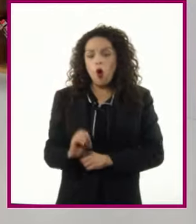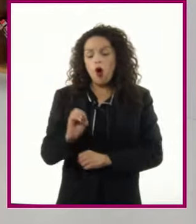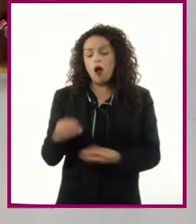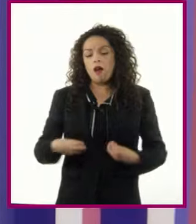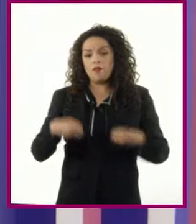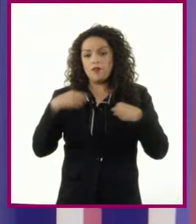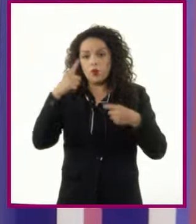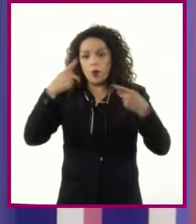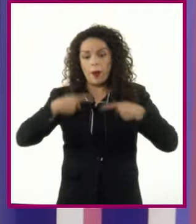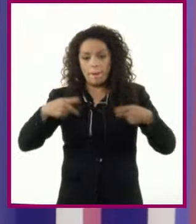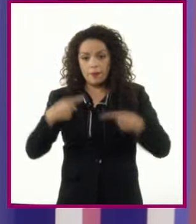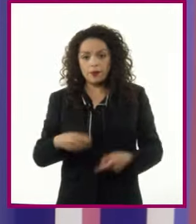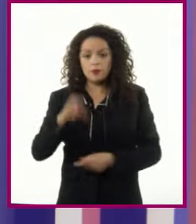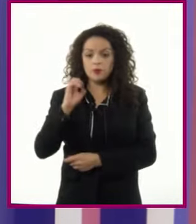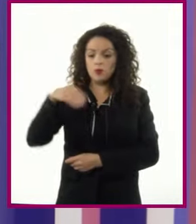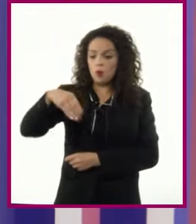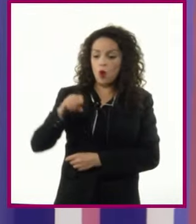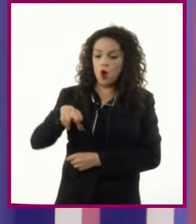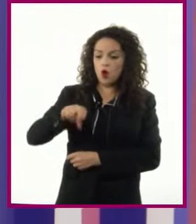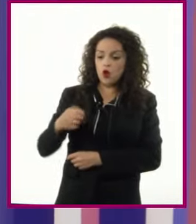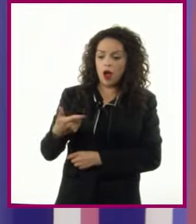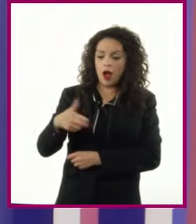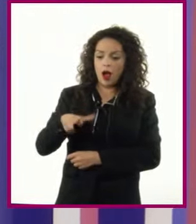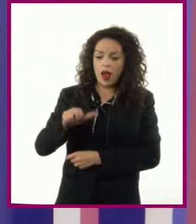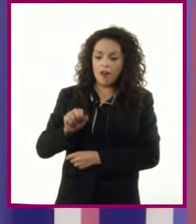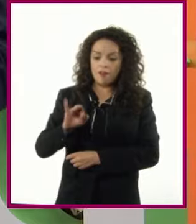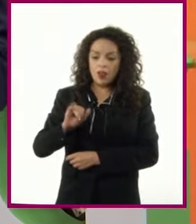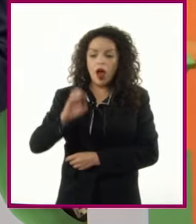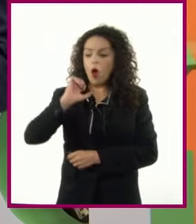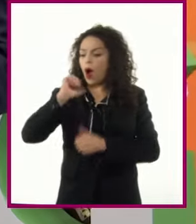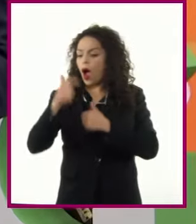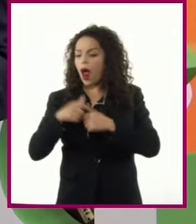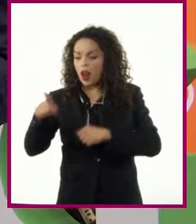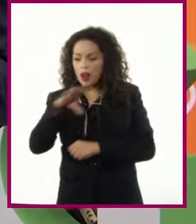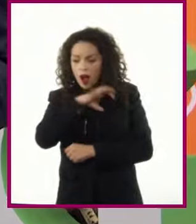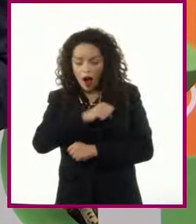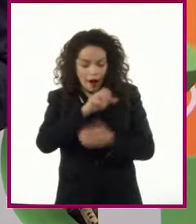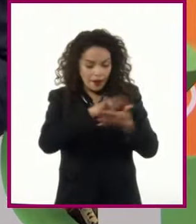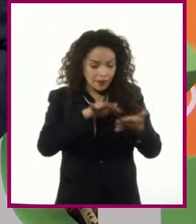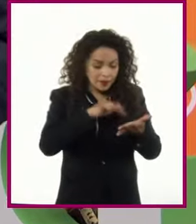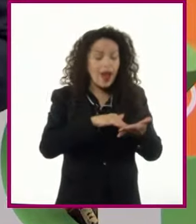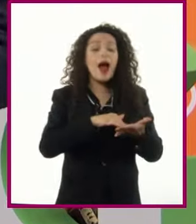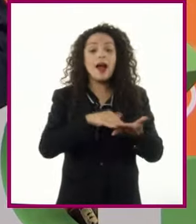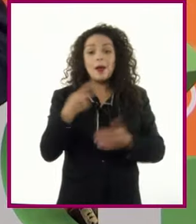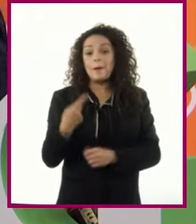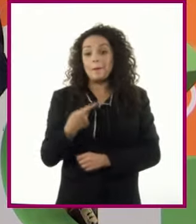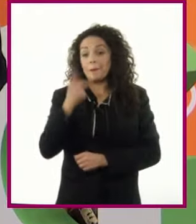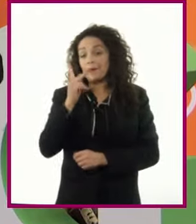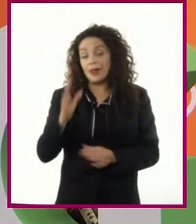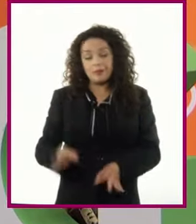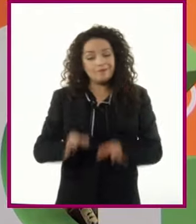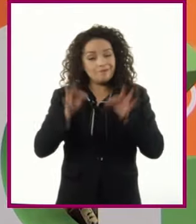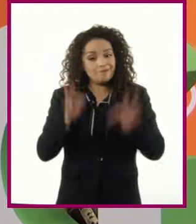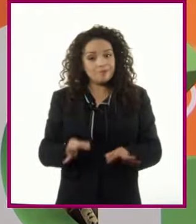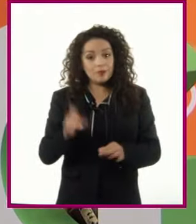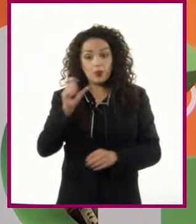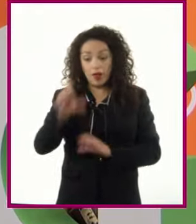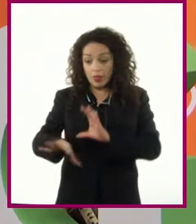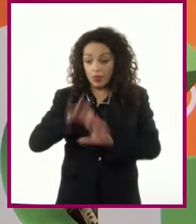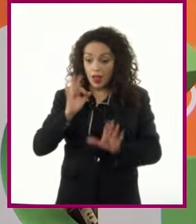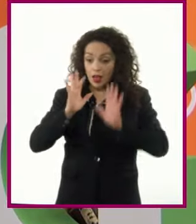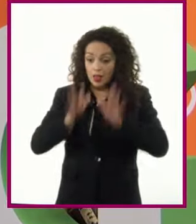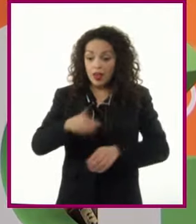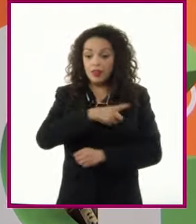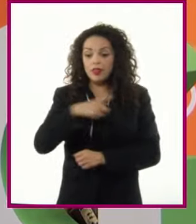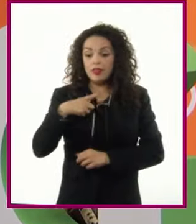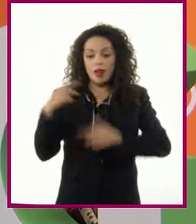o cualquier texto que les haya gustado mucho ¿Cómo quedó? Pero lo ideal es que ya elegidos sean revisados